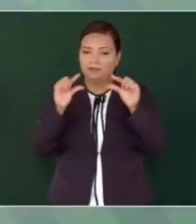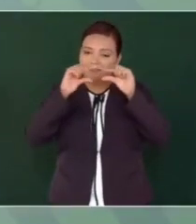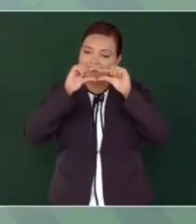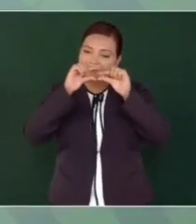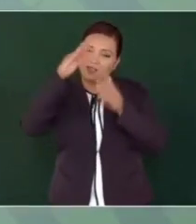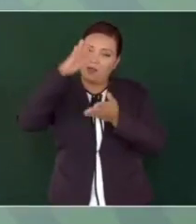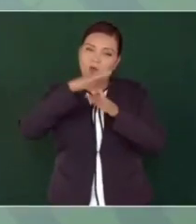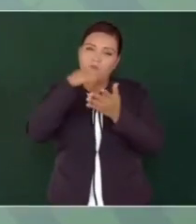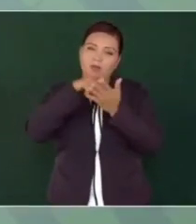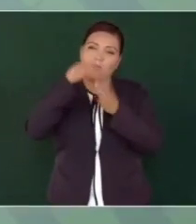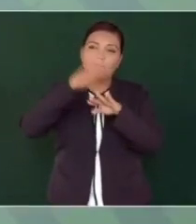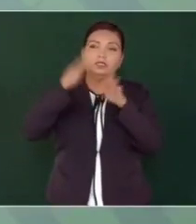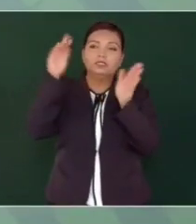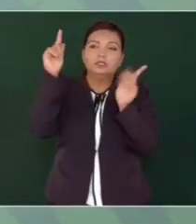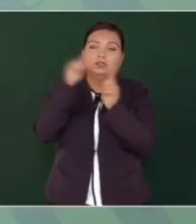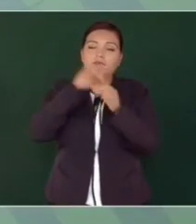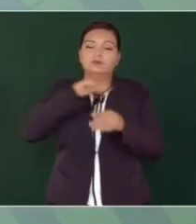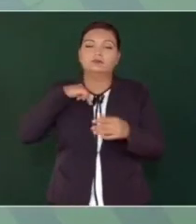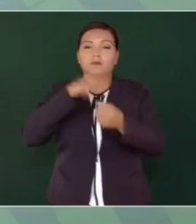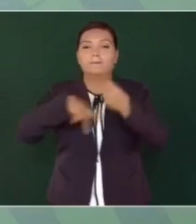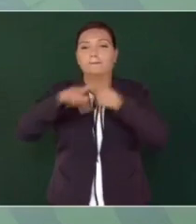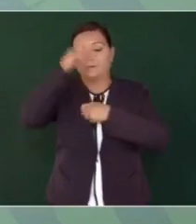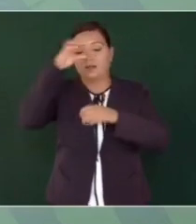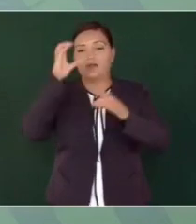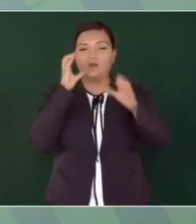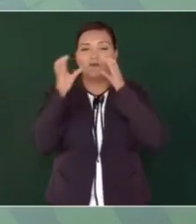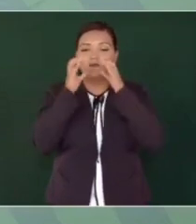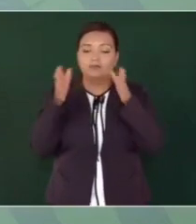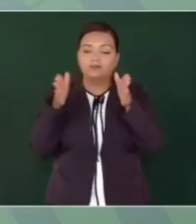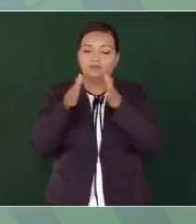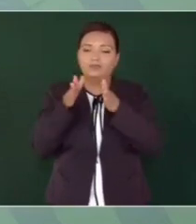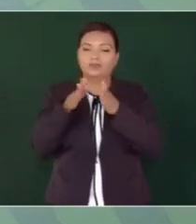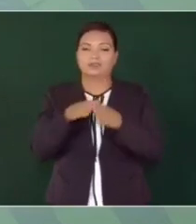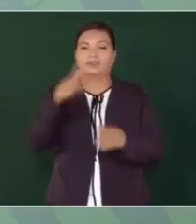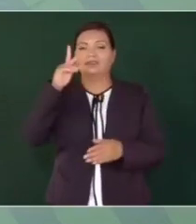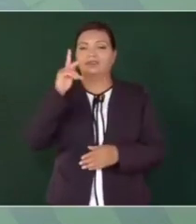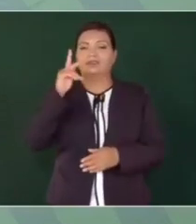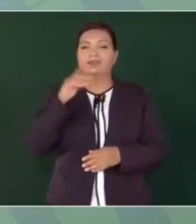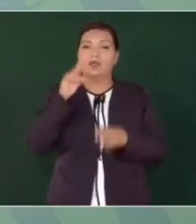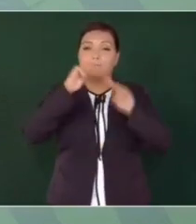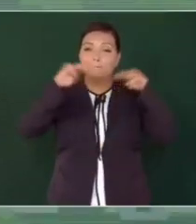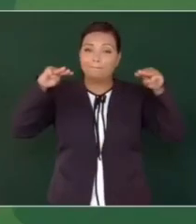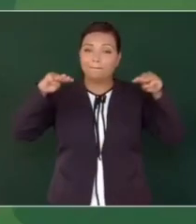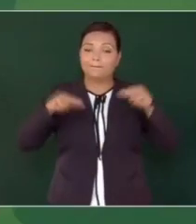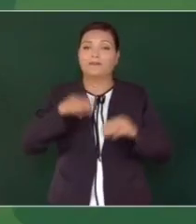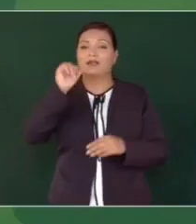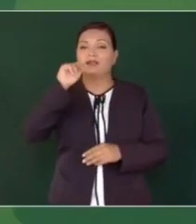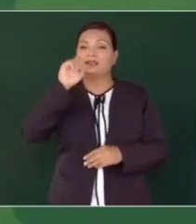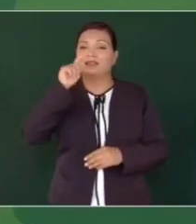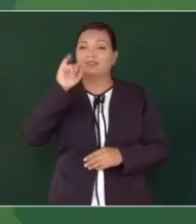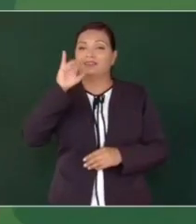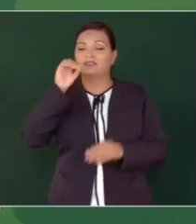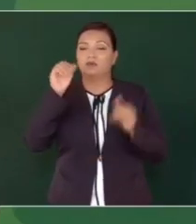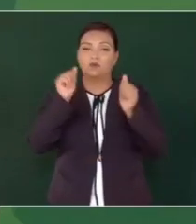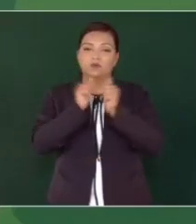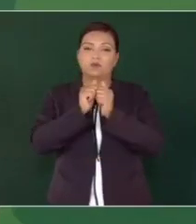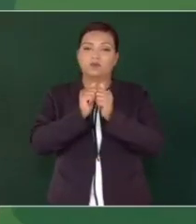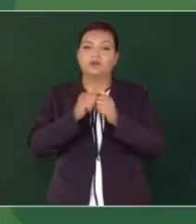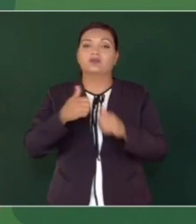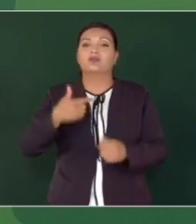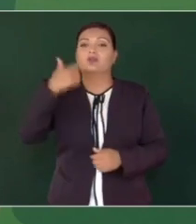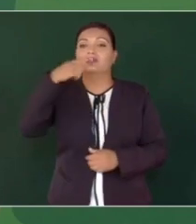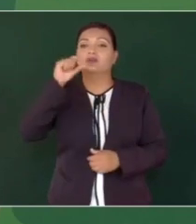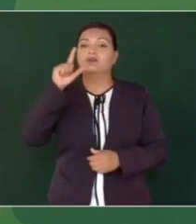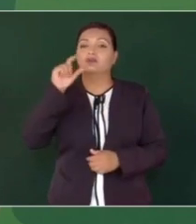nuestro país para comunicar al Pacífico con el Atlántico, el Pacífico con el Golfo.